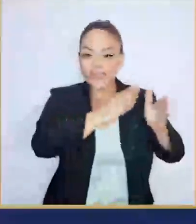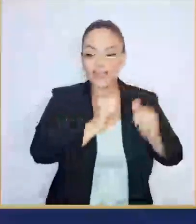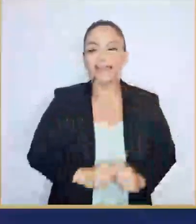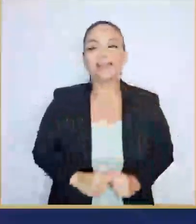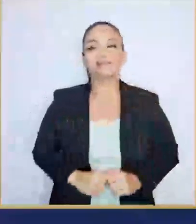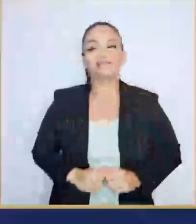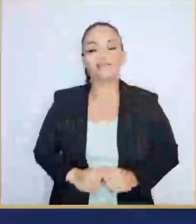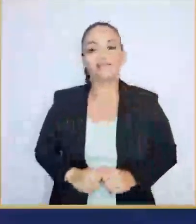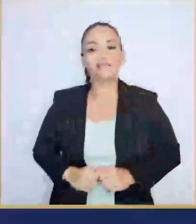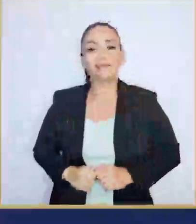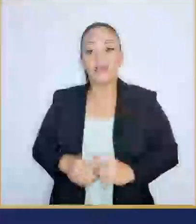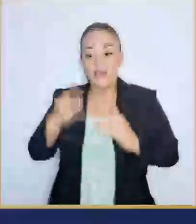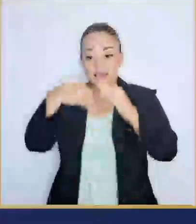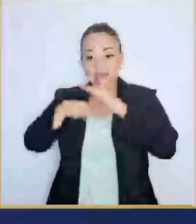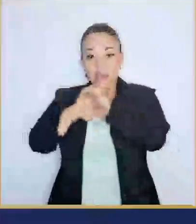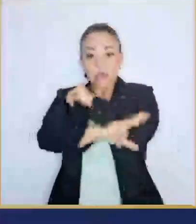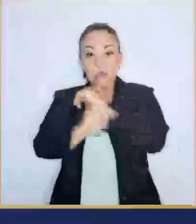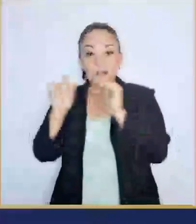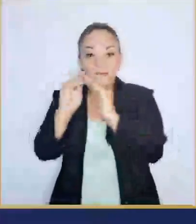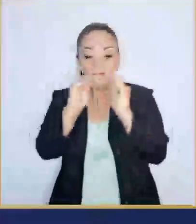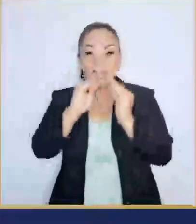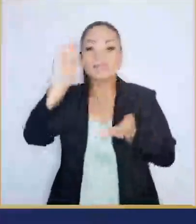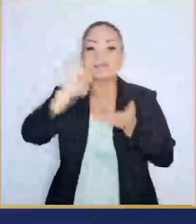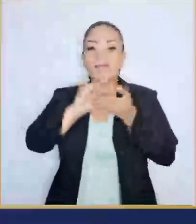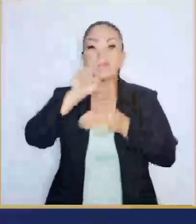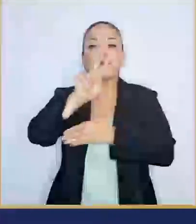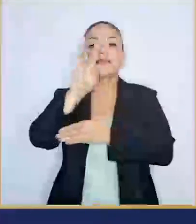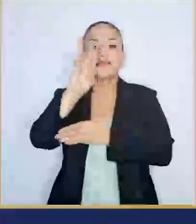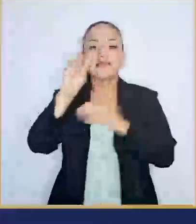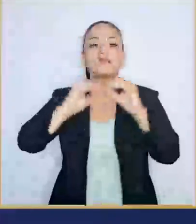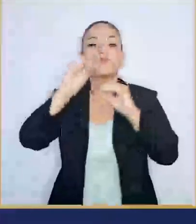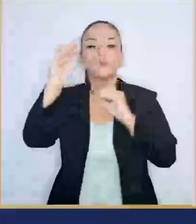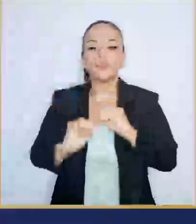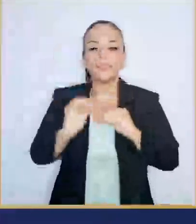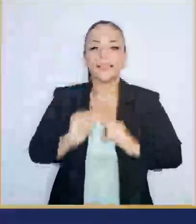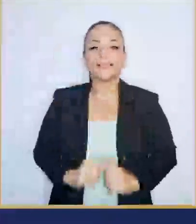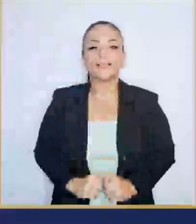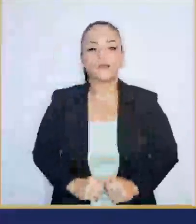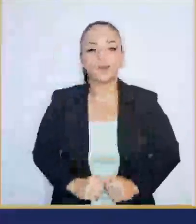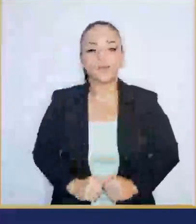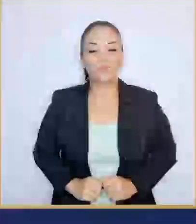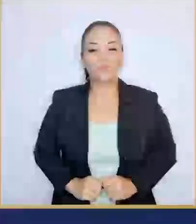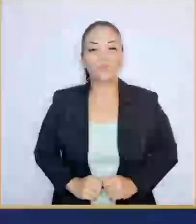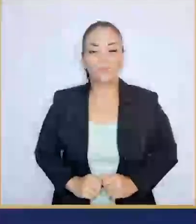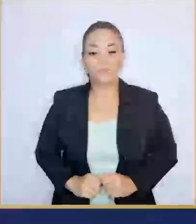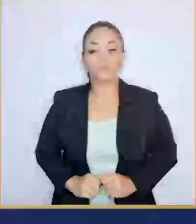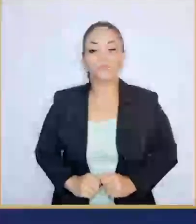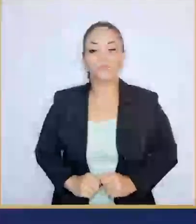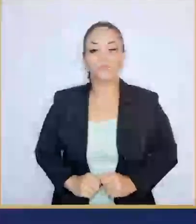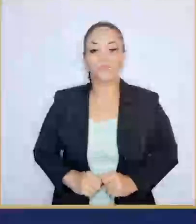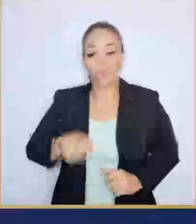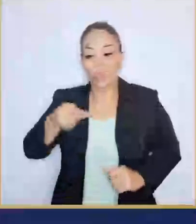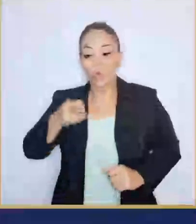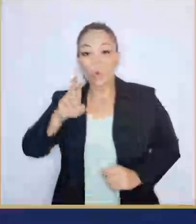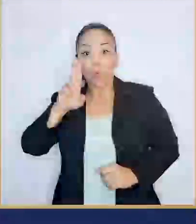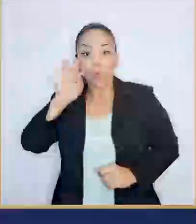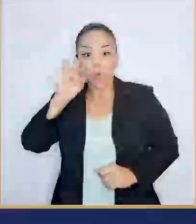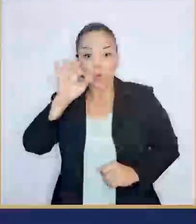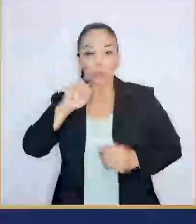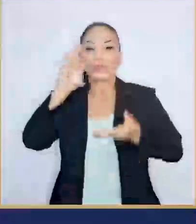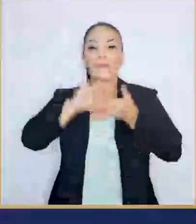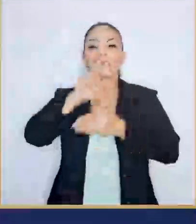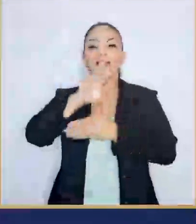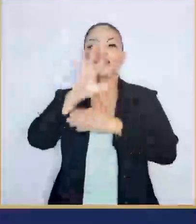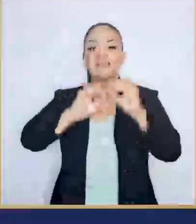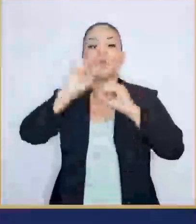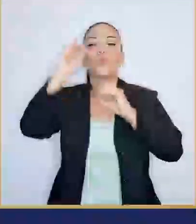Los robos a vivienda disminuyeron en un 26% Los hurtos los bajamos a un 25